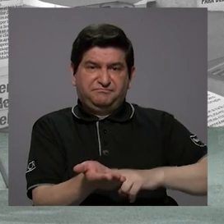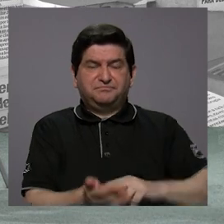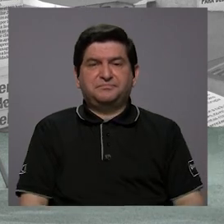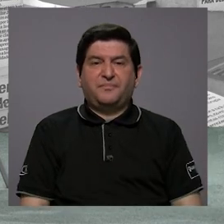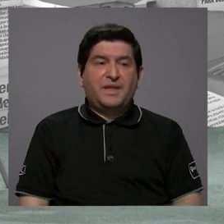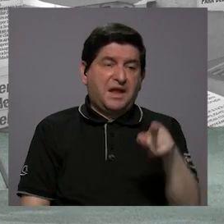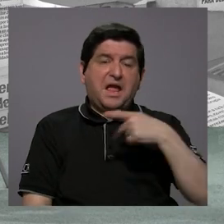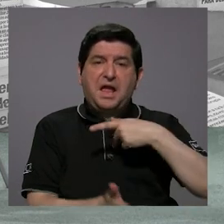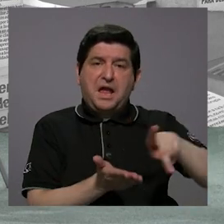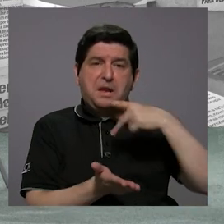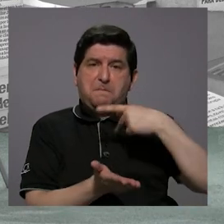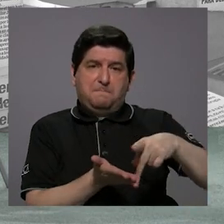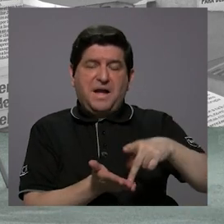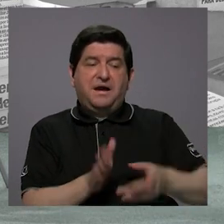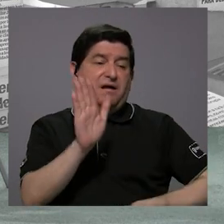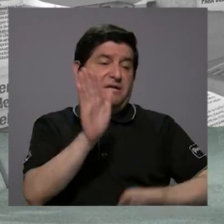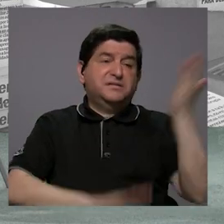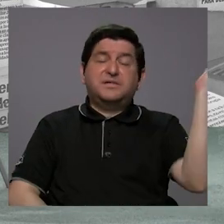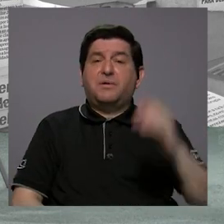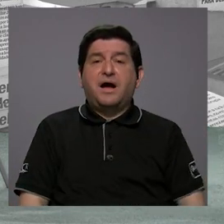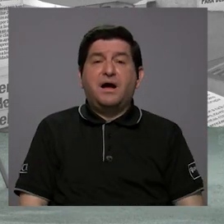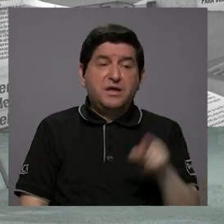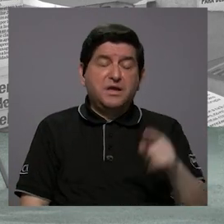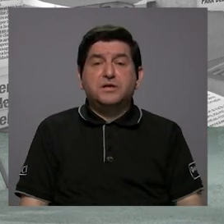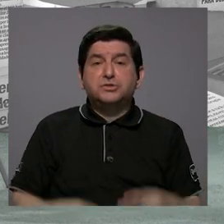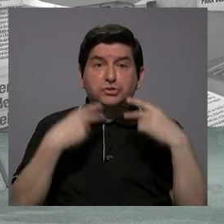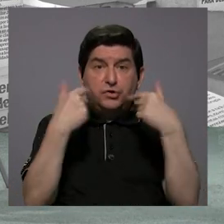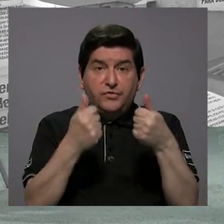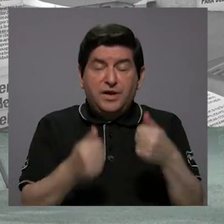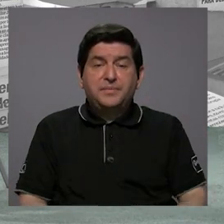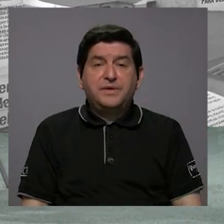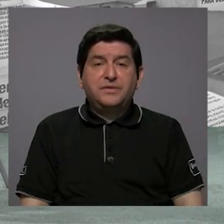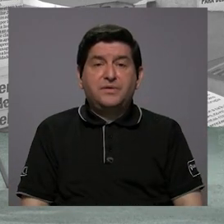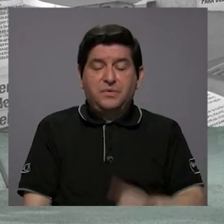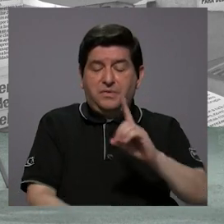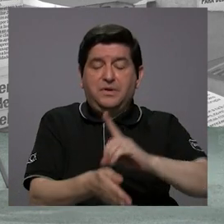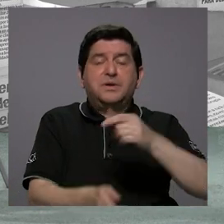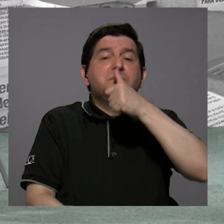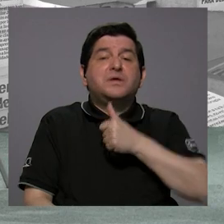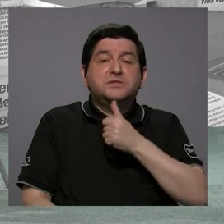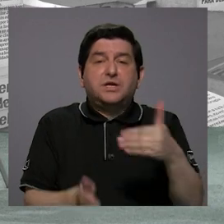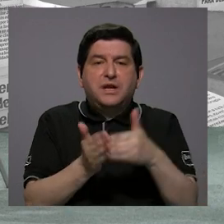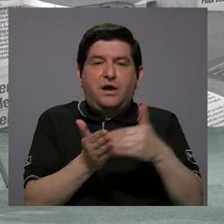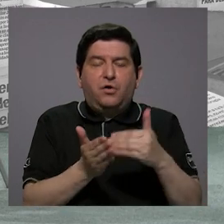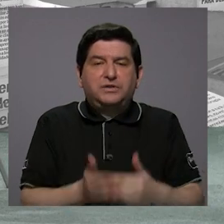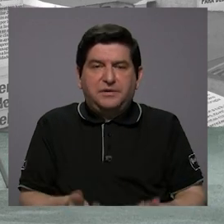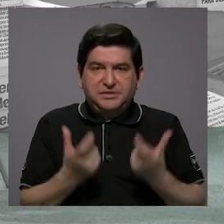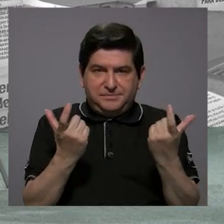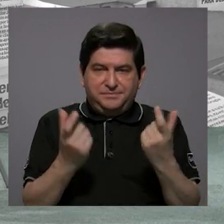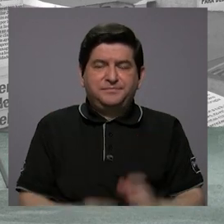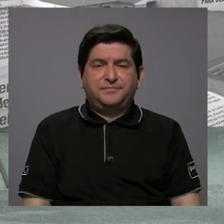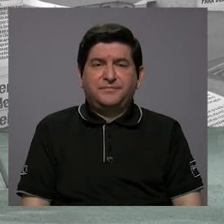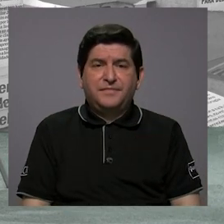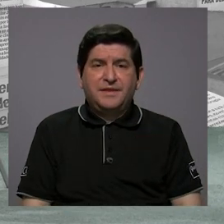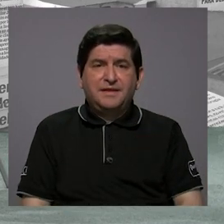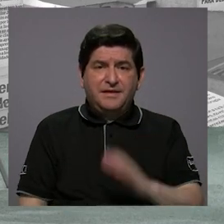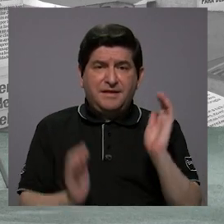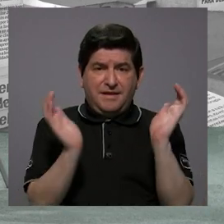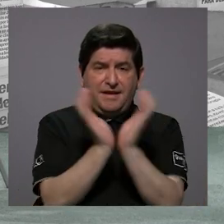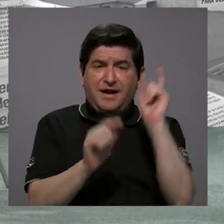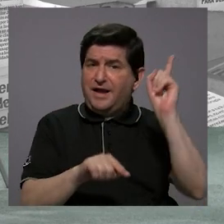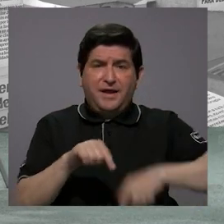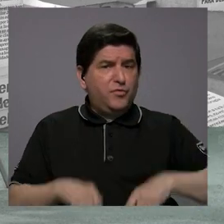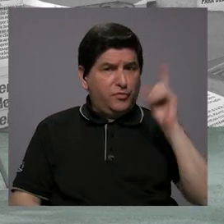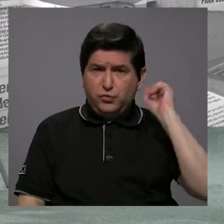paga lo que tiene que pagar y se va. Y eso lo recupera rápido en la medicina privada. Entonces la caja no tiene mecanismos tampoco para retenerlos de forma